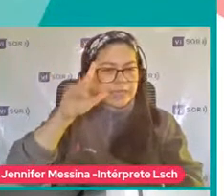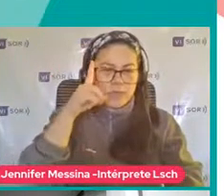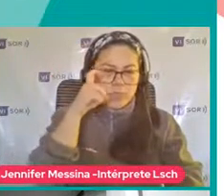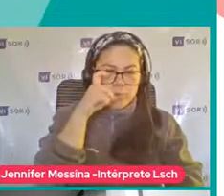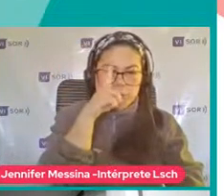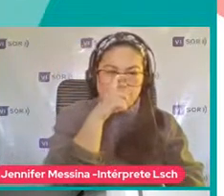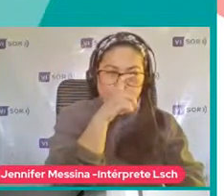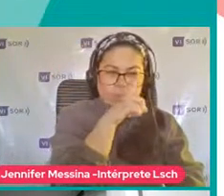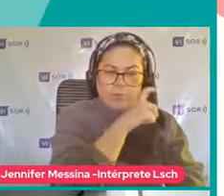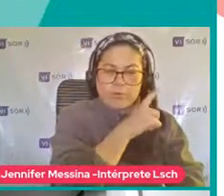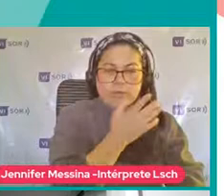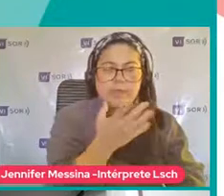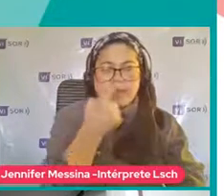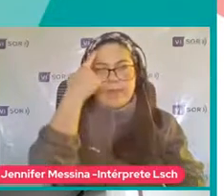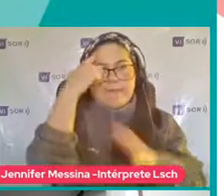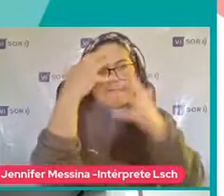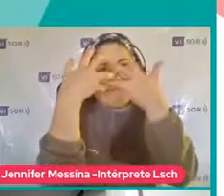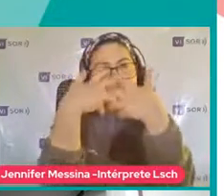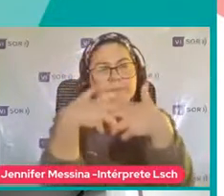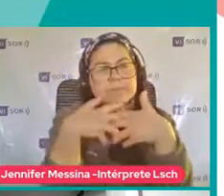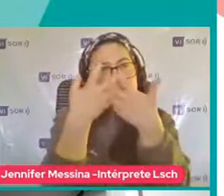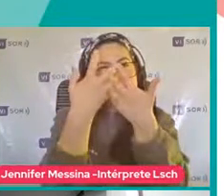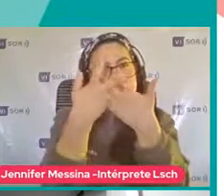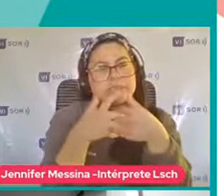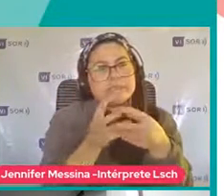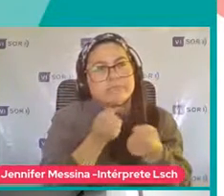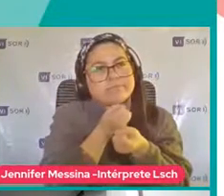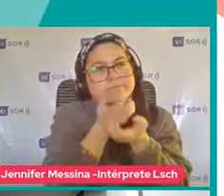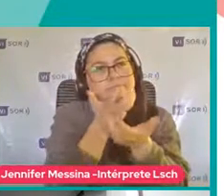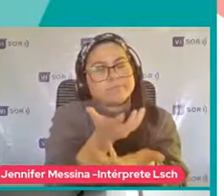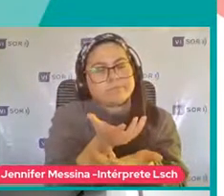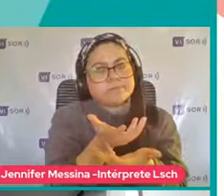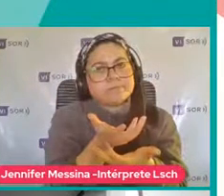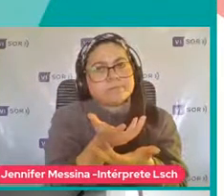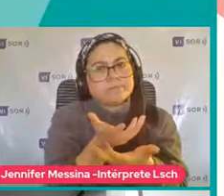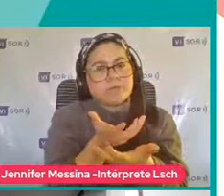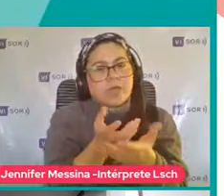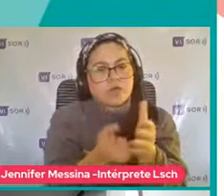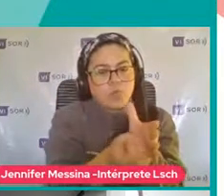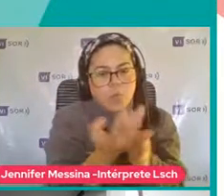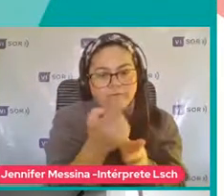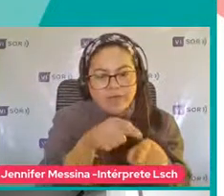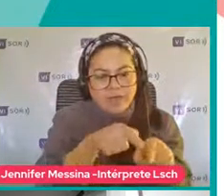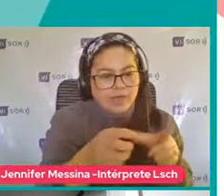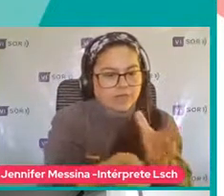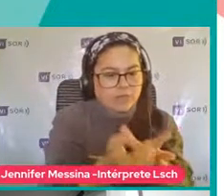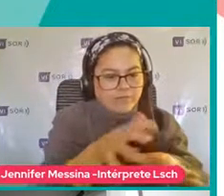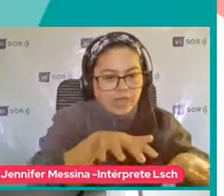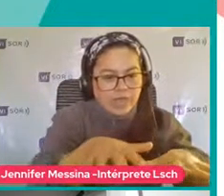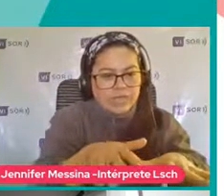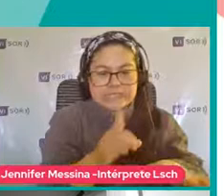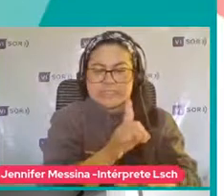cuesta Pensar Y Experimentar Cosas Nuevas Desafiarse A cosas Nuevas